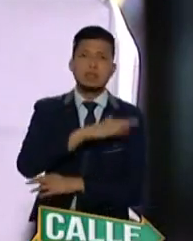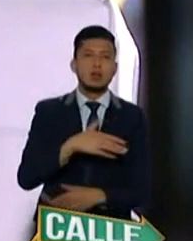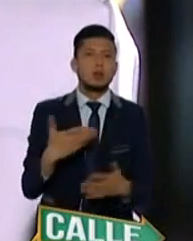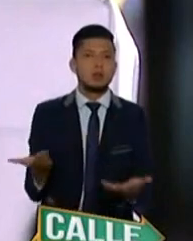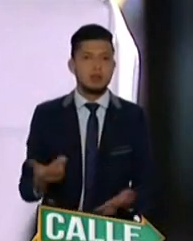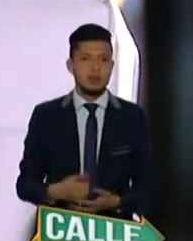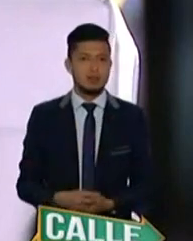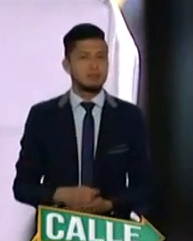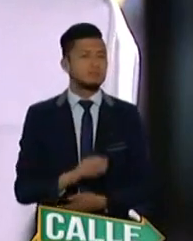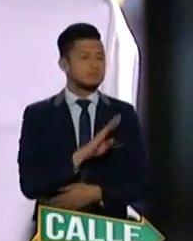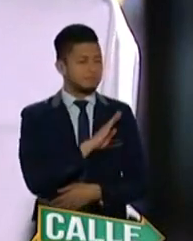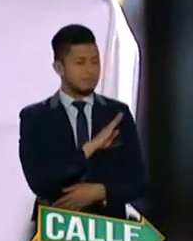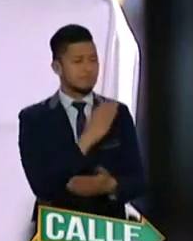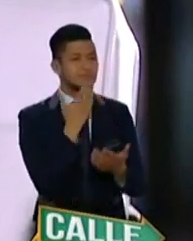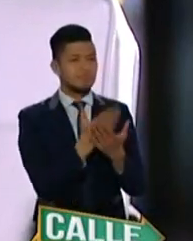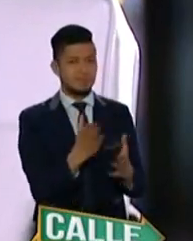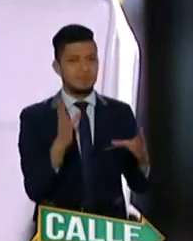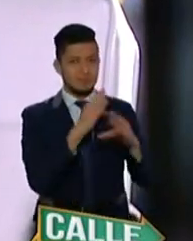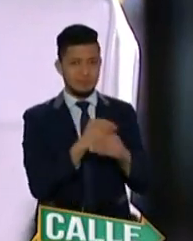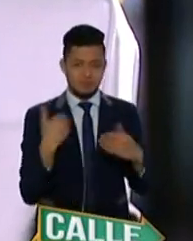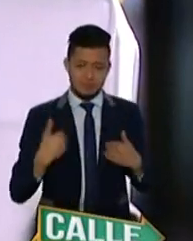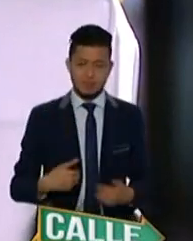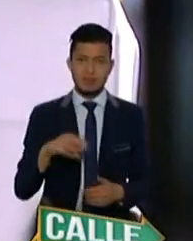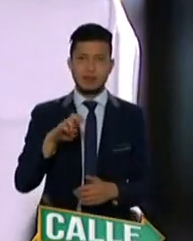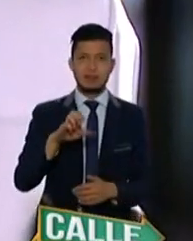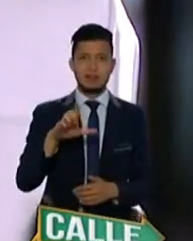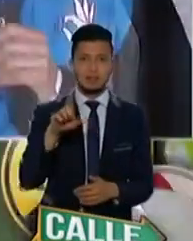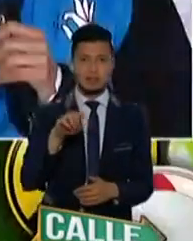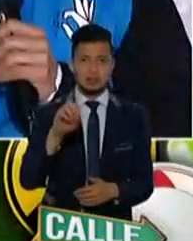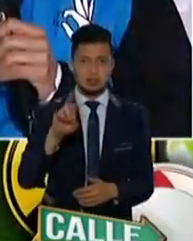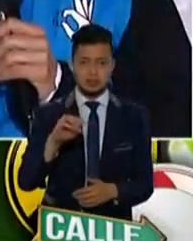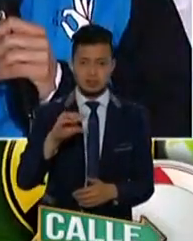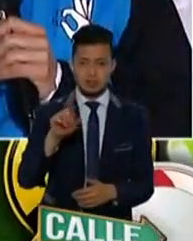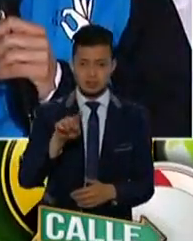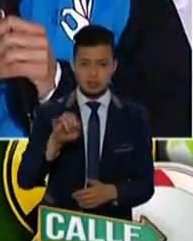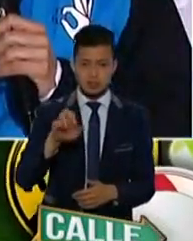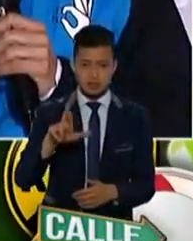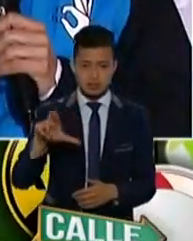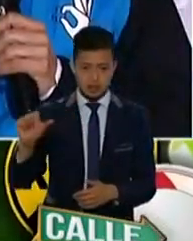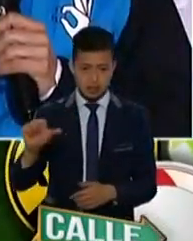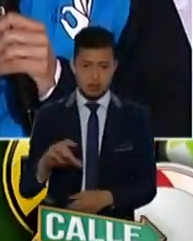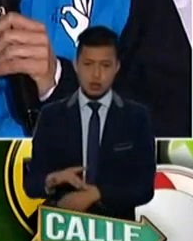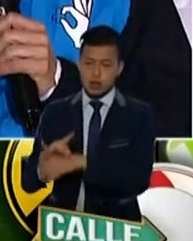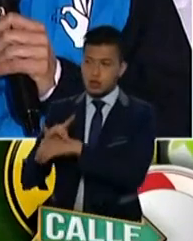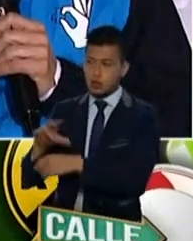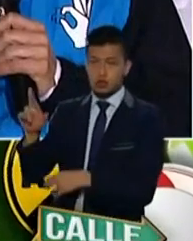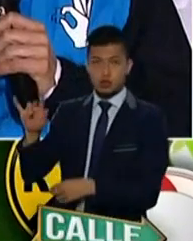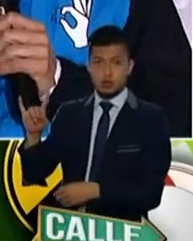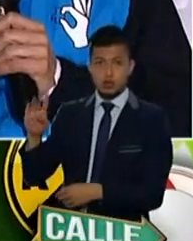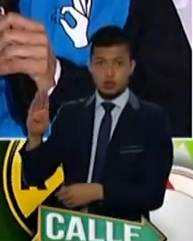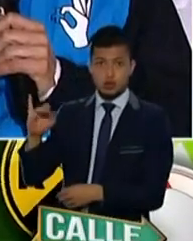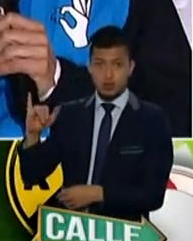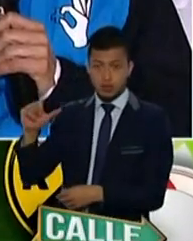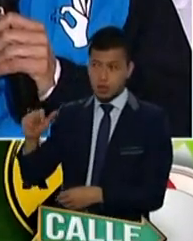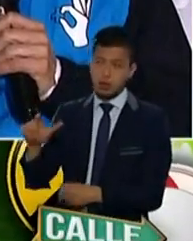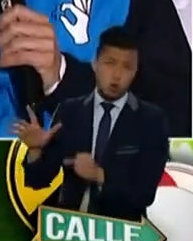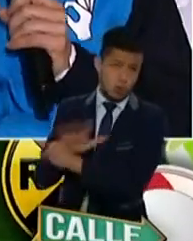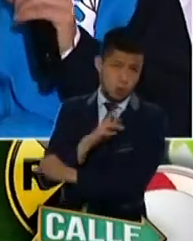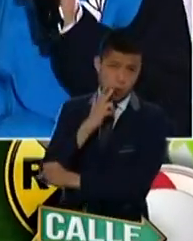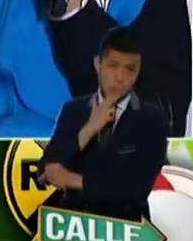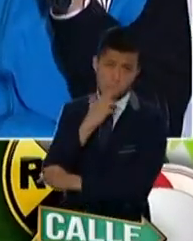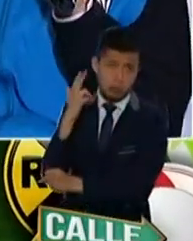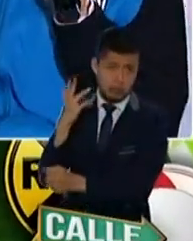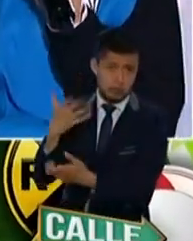Señora alcaldesa, buenas noches. Habla en el social del director hospitalario. Doctor Rubio, pide mil excusas de que yo existiera otros compromisos.